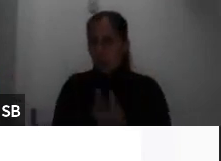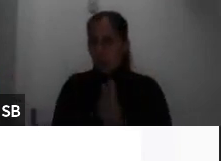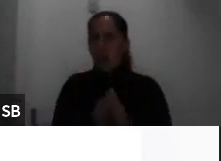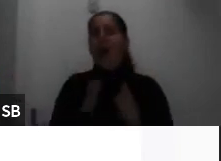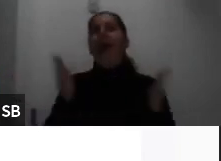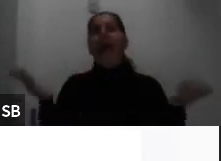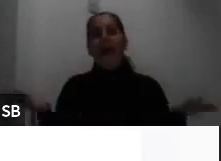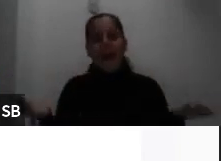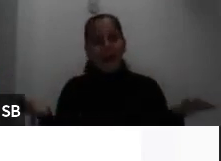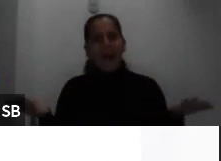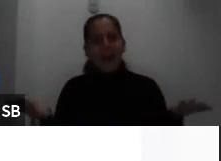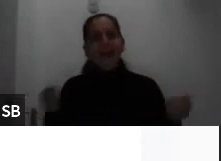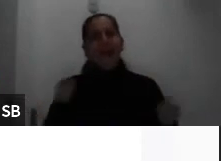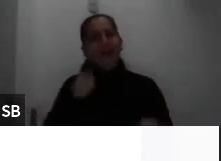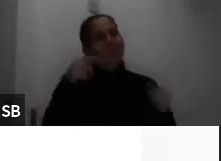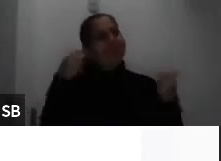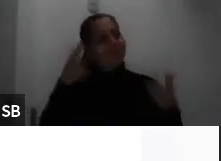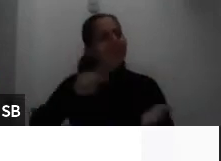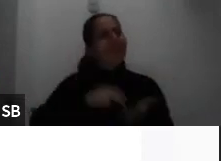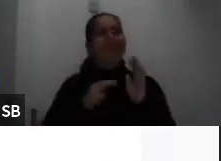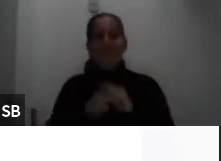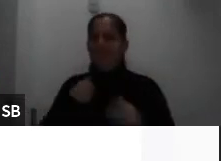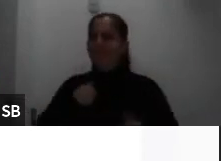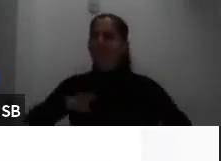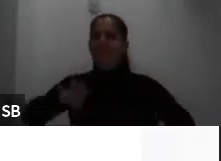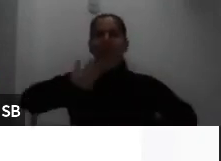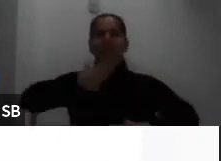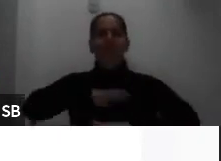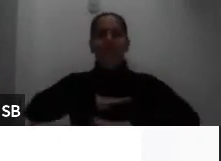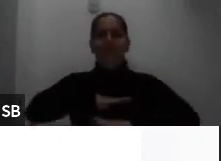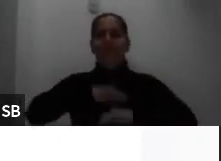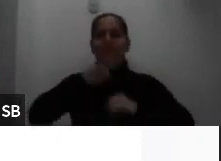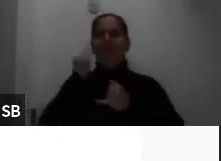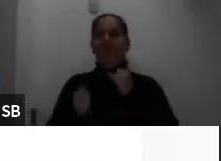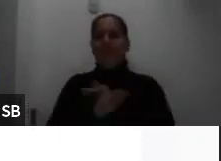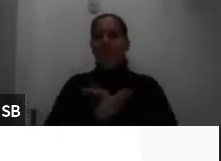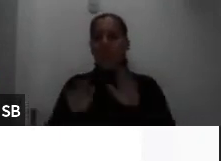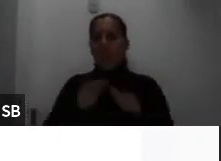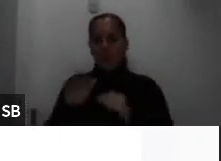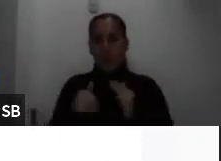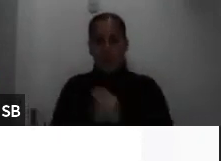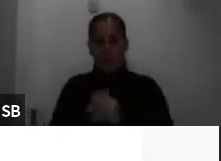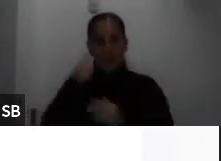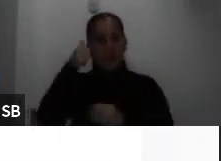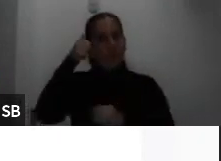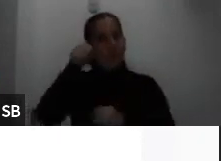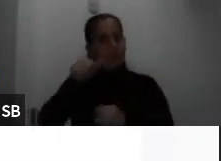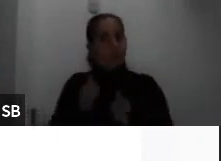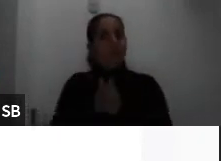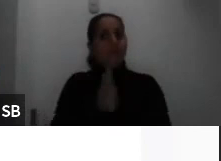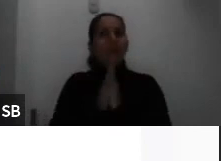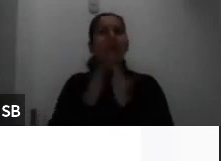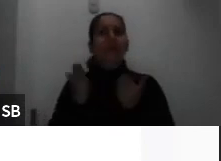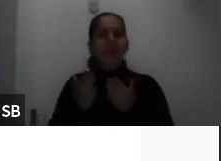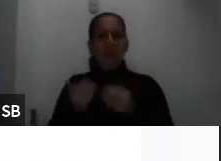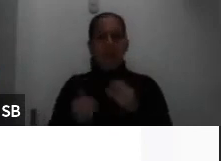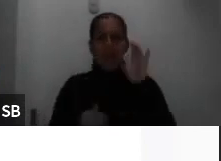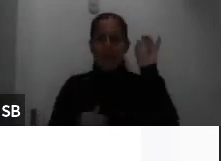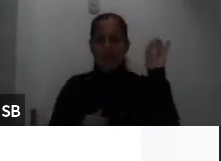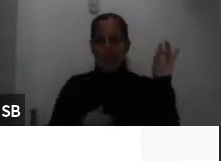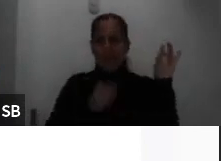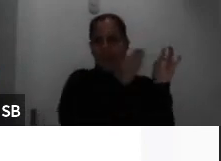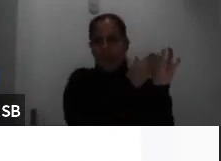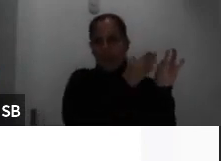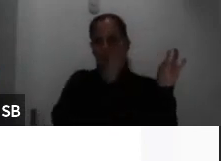podríamos estar hablando de que ustedes completaron el proceso les vuelvo a recordar las solicitudes del 7 al 30 de